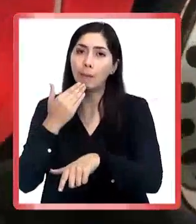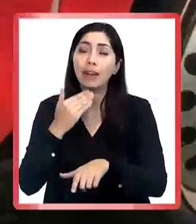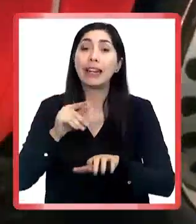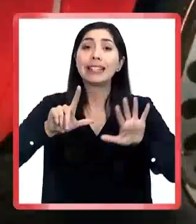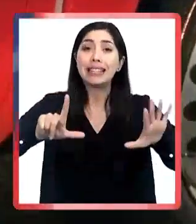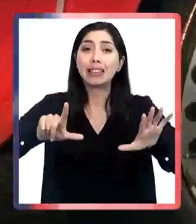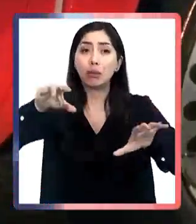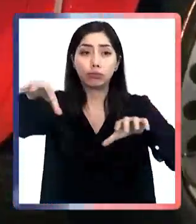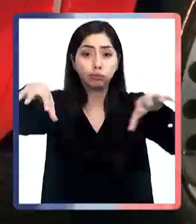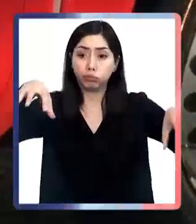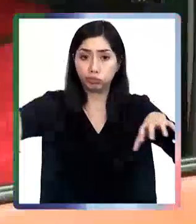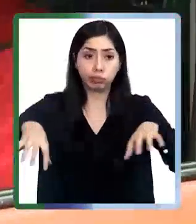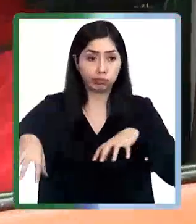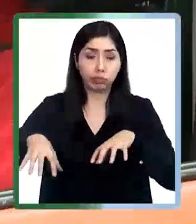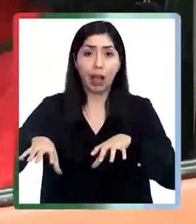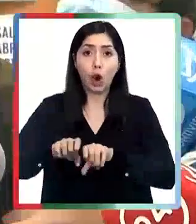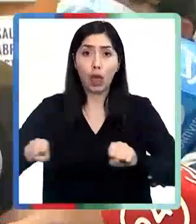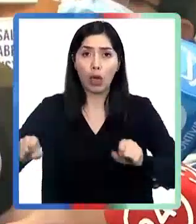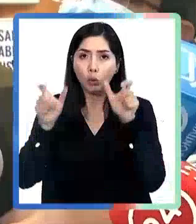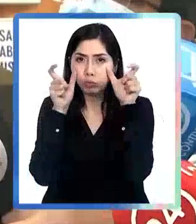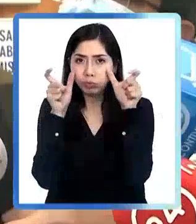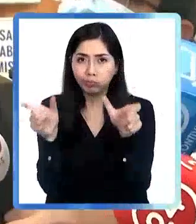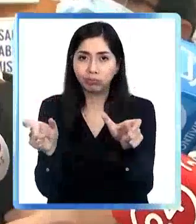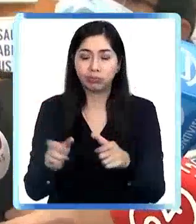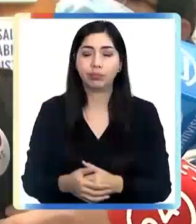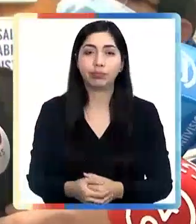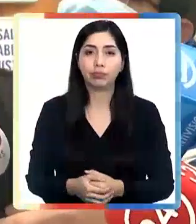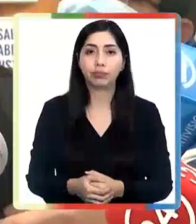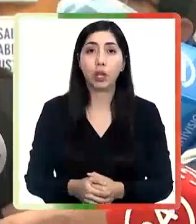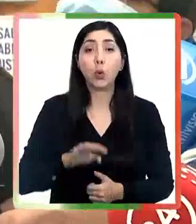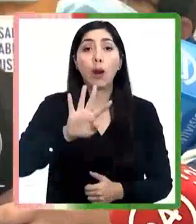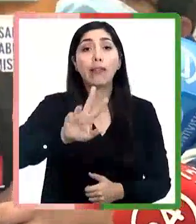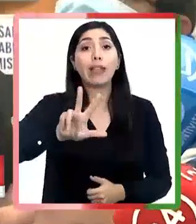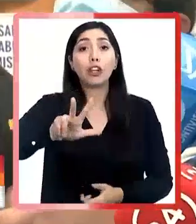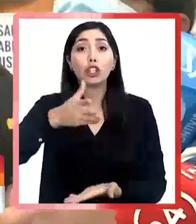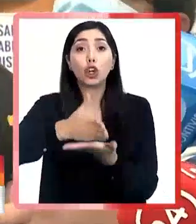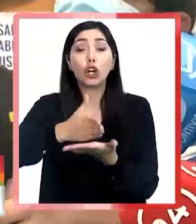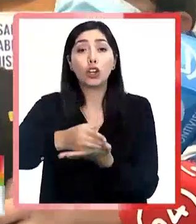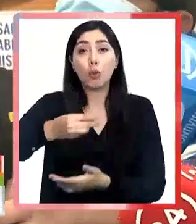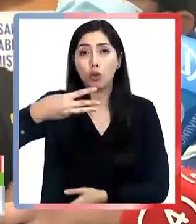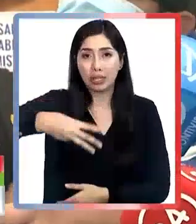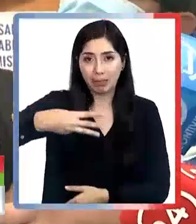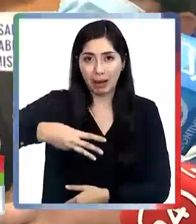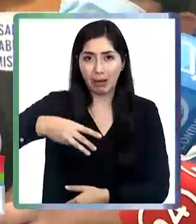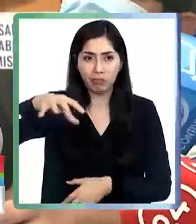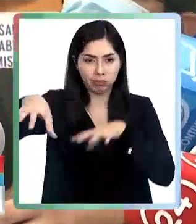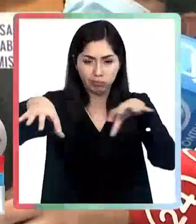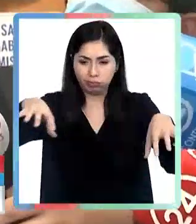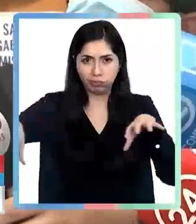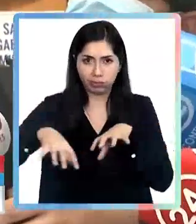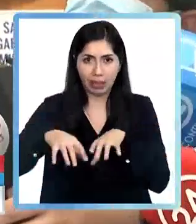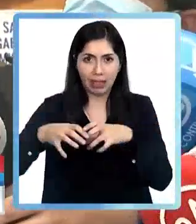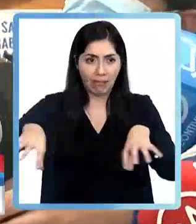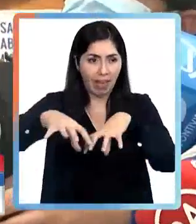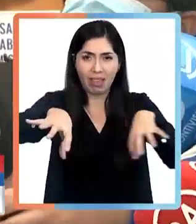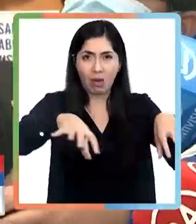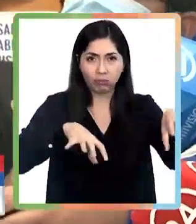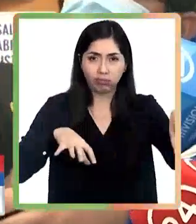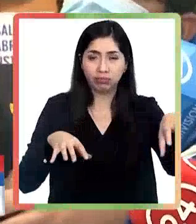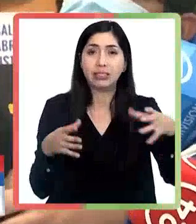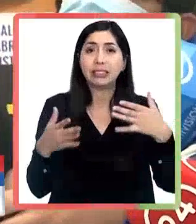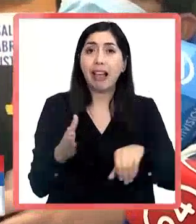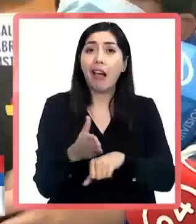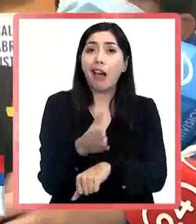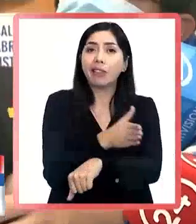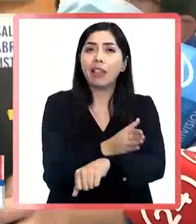los 7 polígonos acordados en la reunión. Están comprendidos los 48 establecimientos municipales. Estos polígonos se definieron en base a un criterio